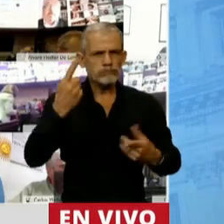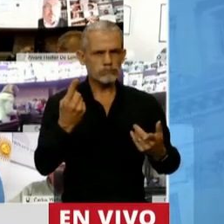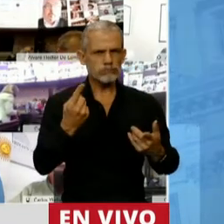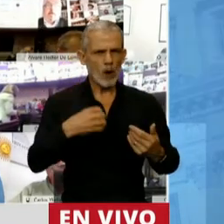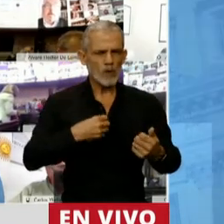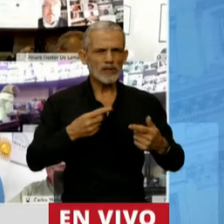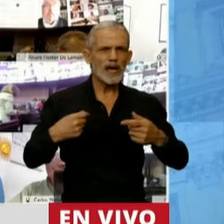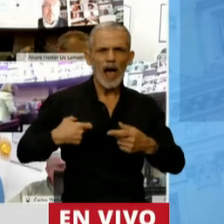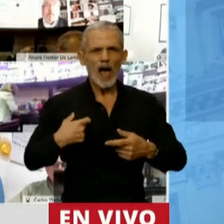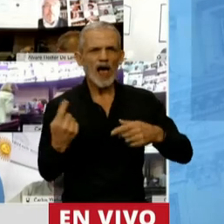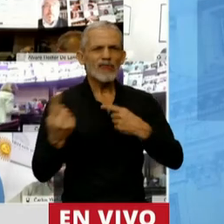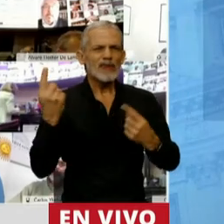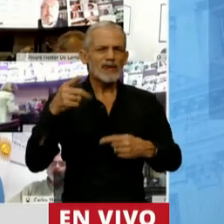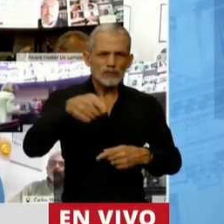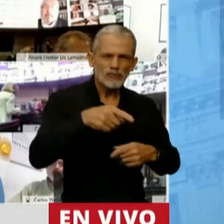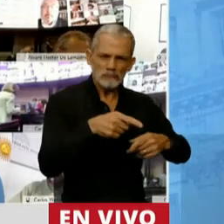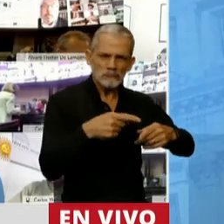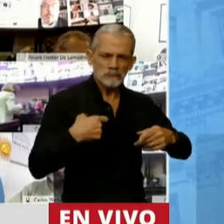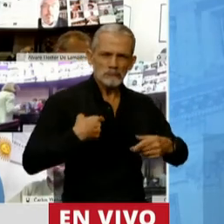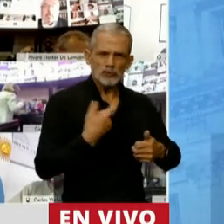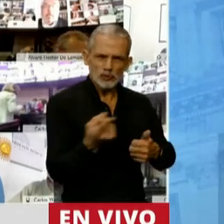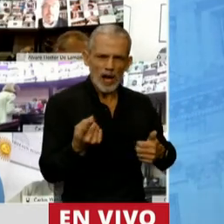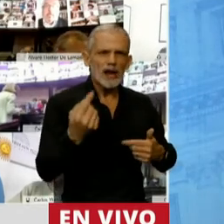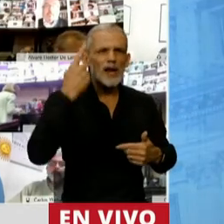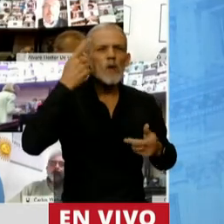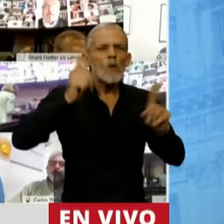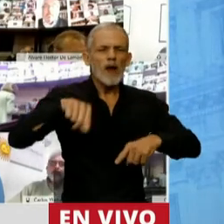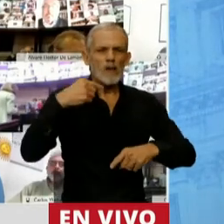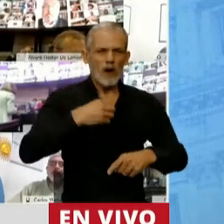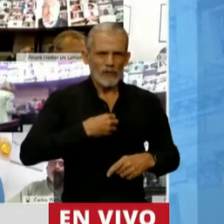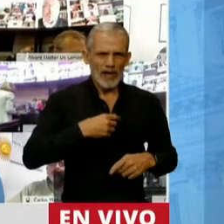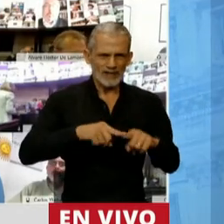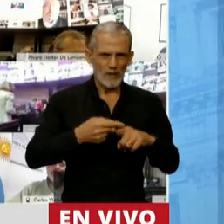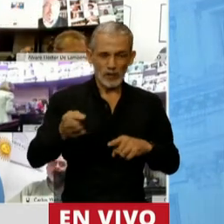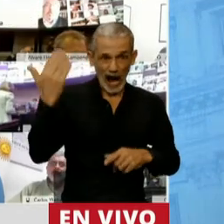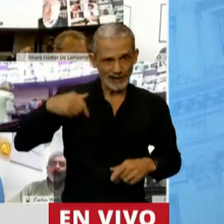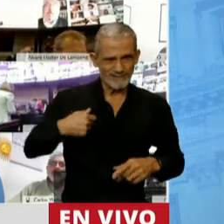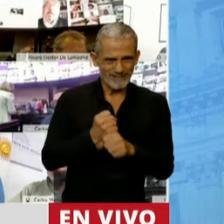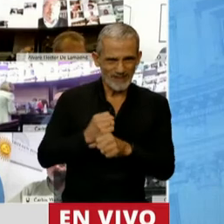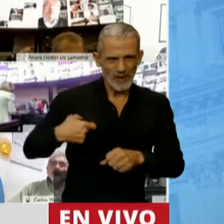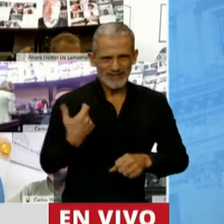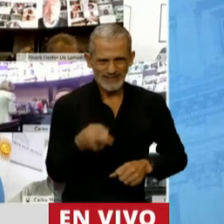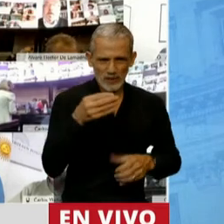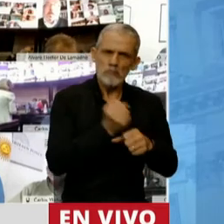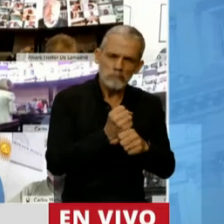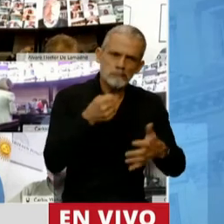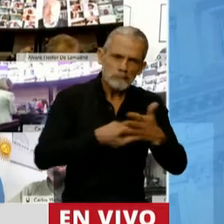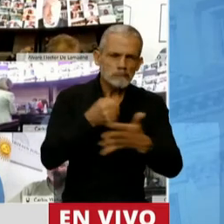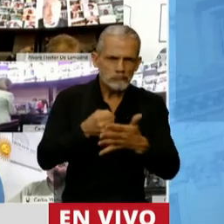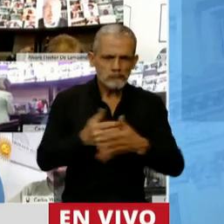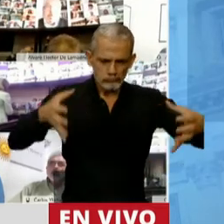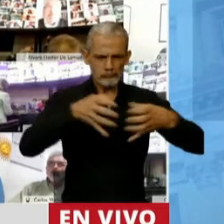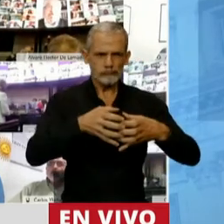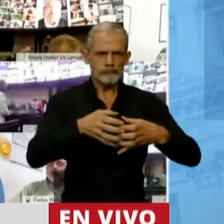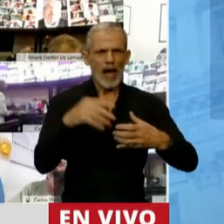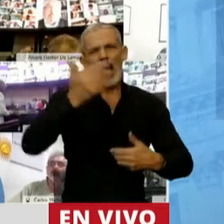volviéramos a creer en la política. Mire, yo era dirigente social, participábamos en